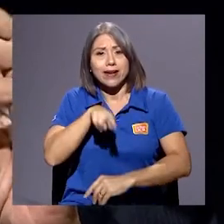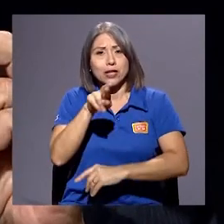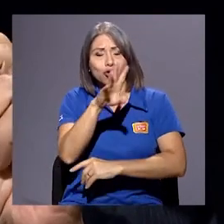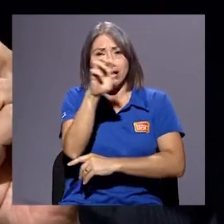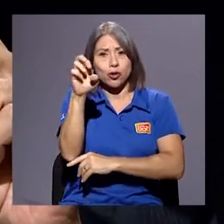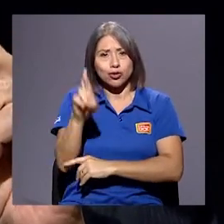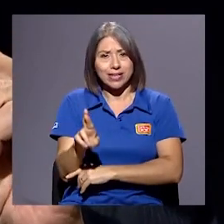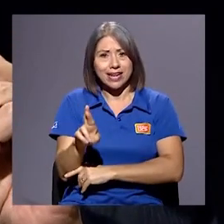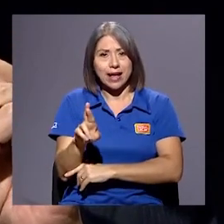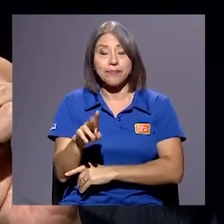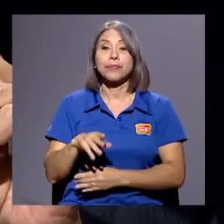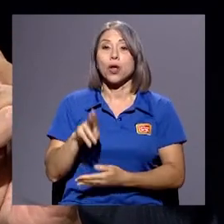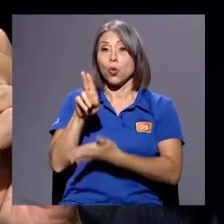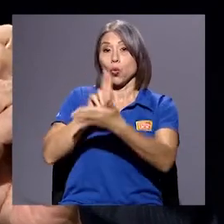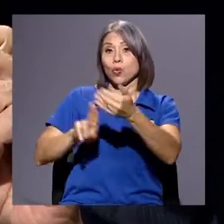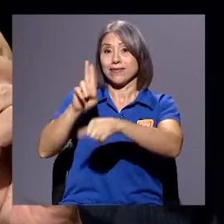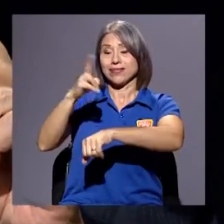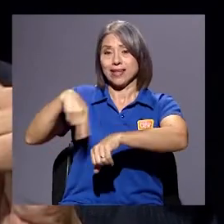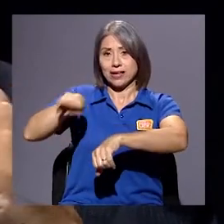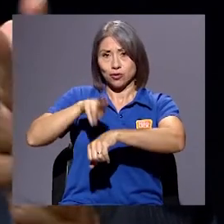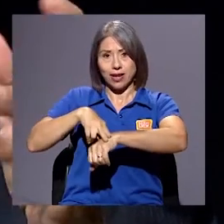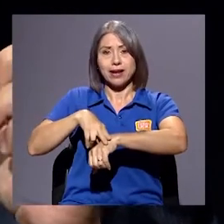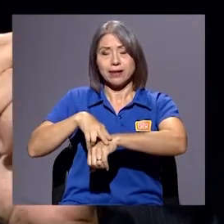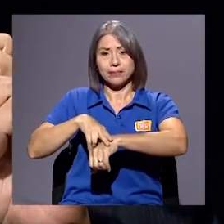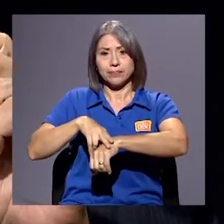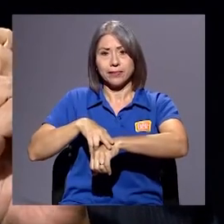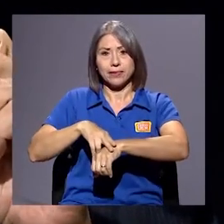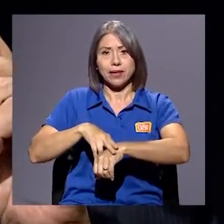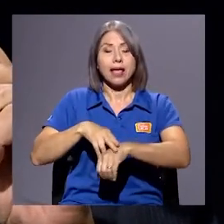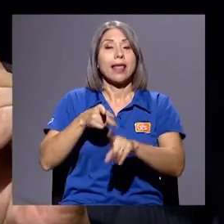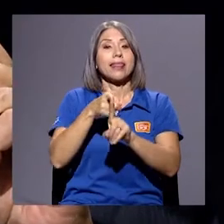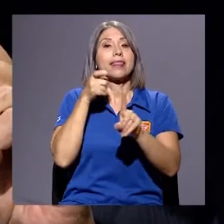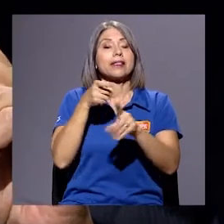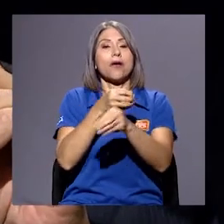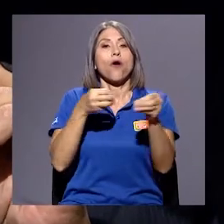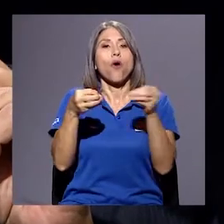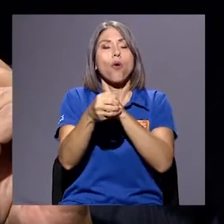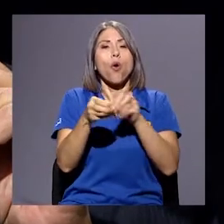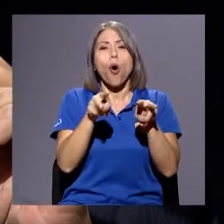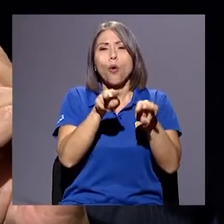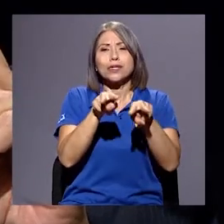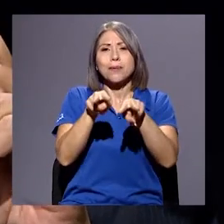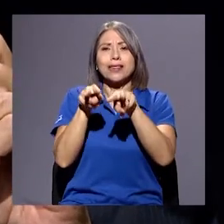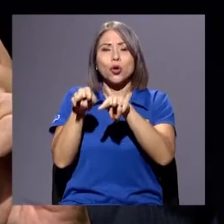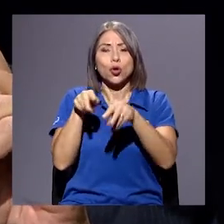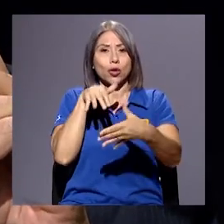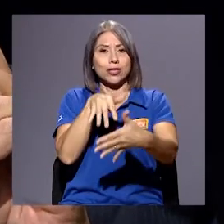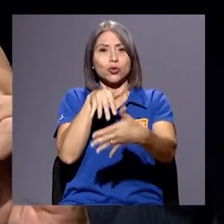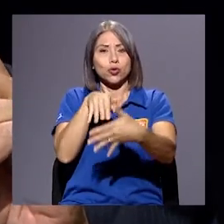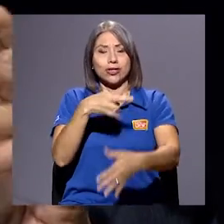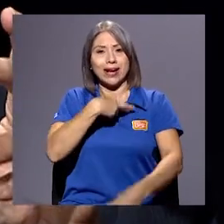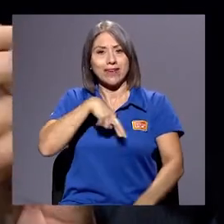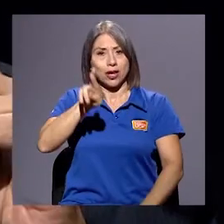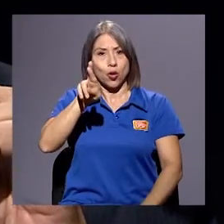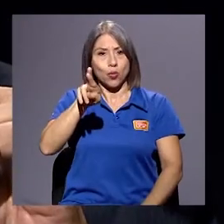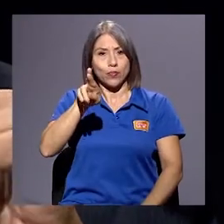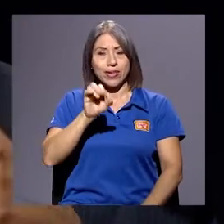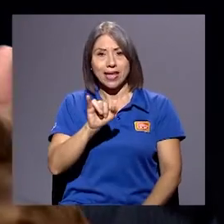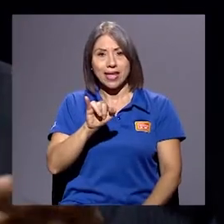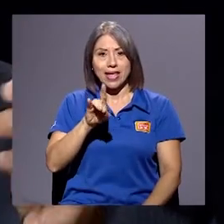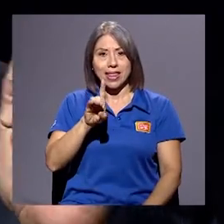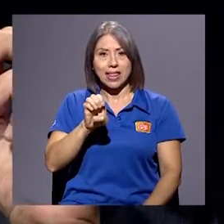la Universidad Nacional, desde el Observatorio de la Estudio de la Religión, desde el IDESPO,